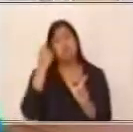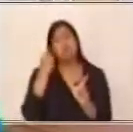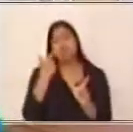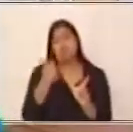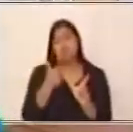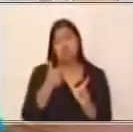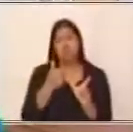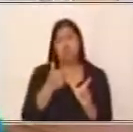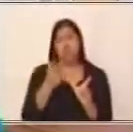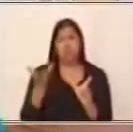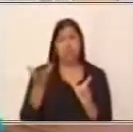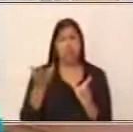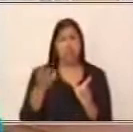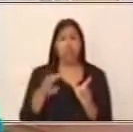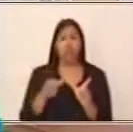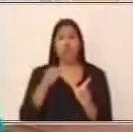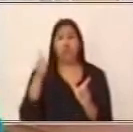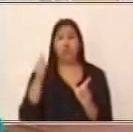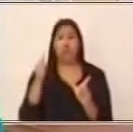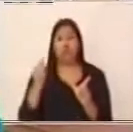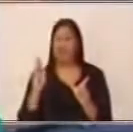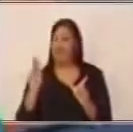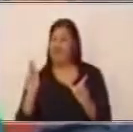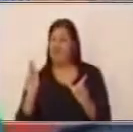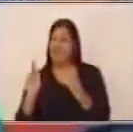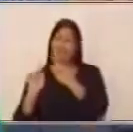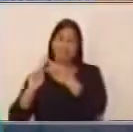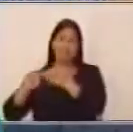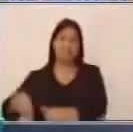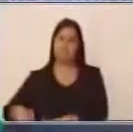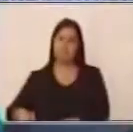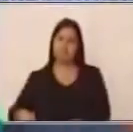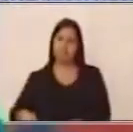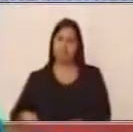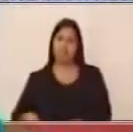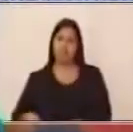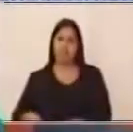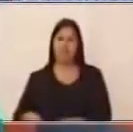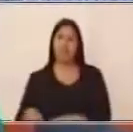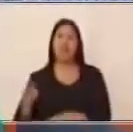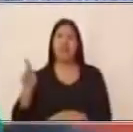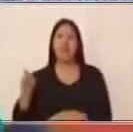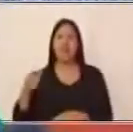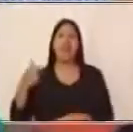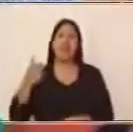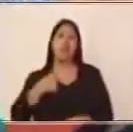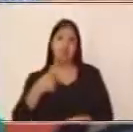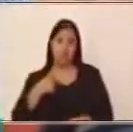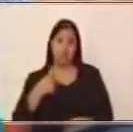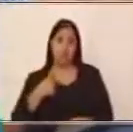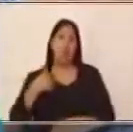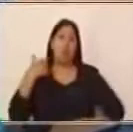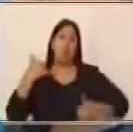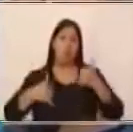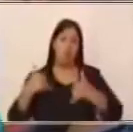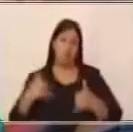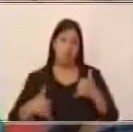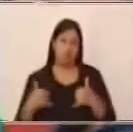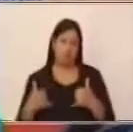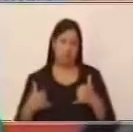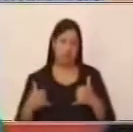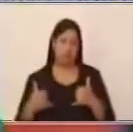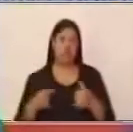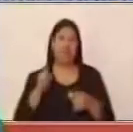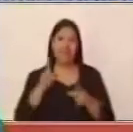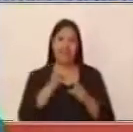y si quitamos el nexo y, si lo quitamos, la oración diría, yo estoy jugando. Entonces, estas